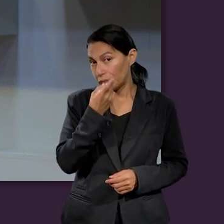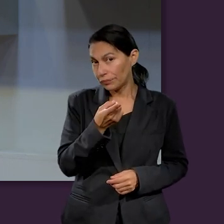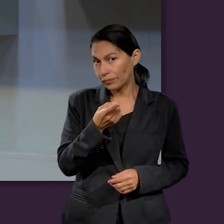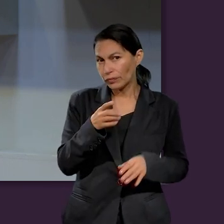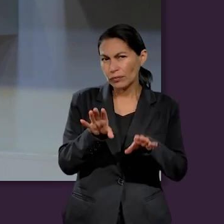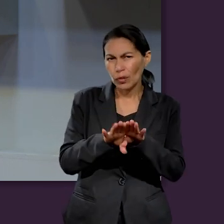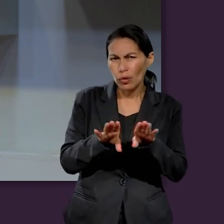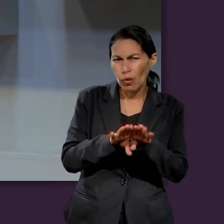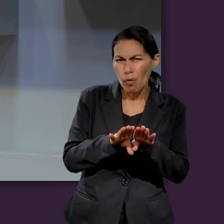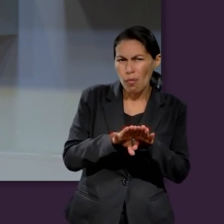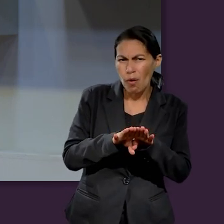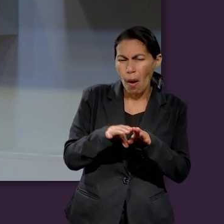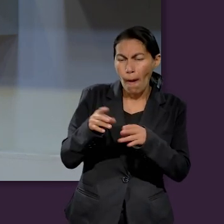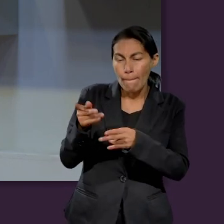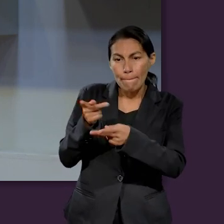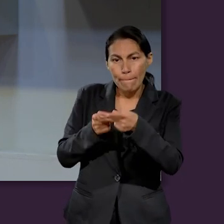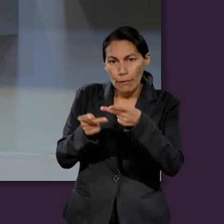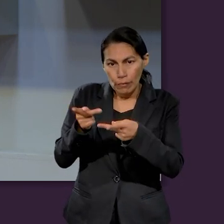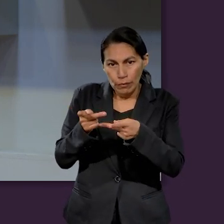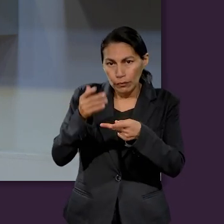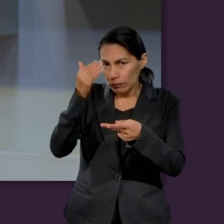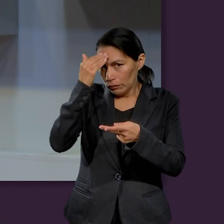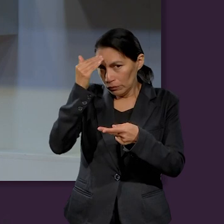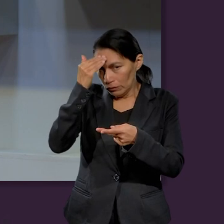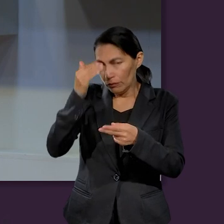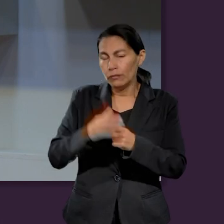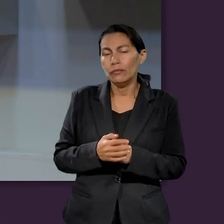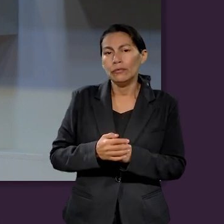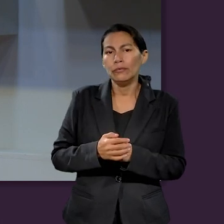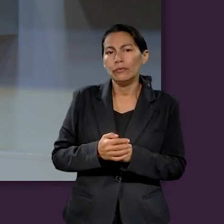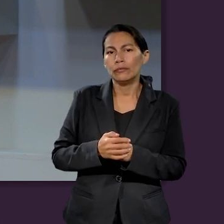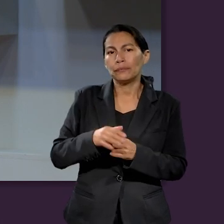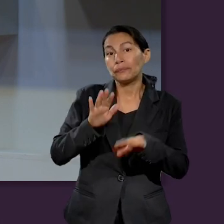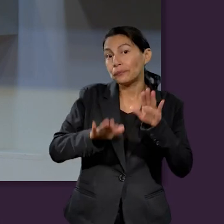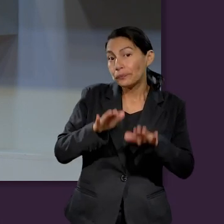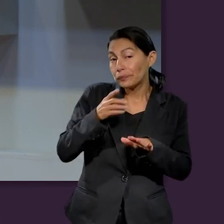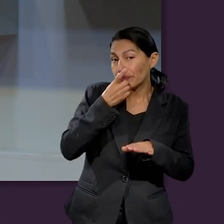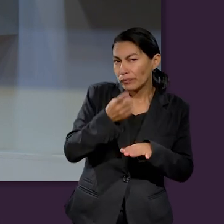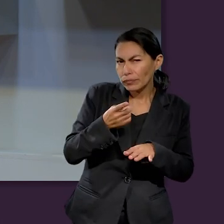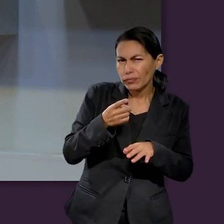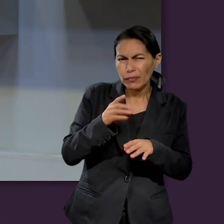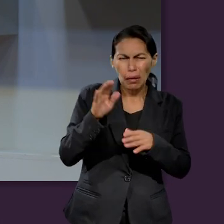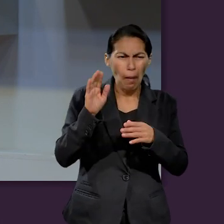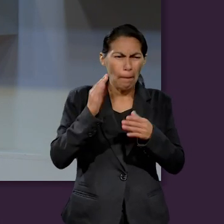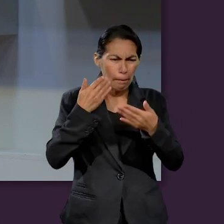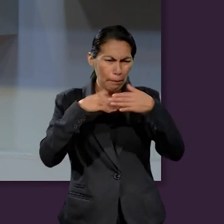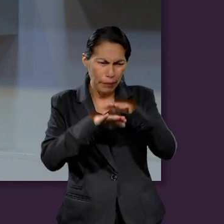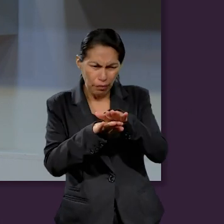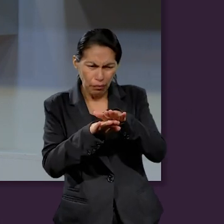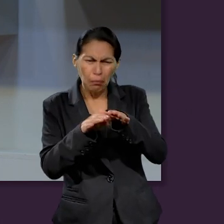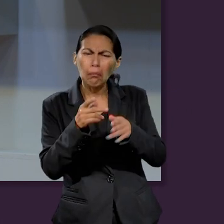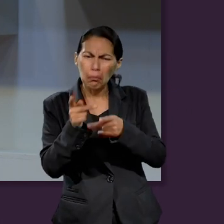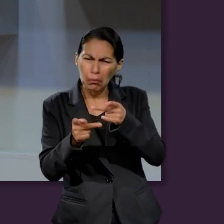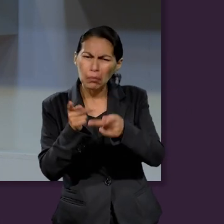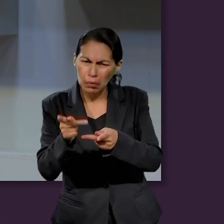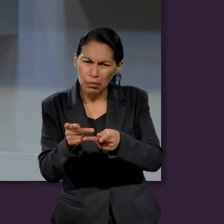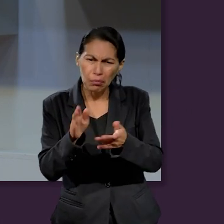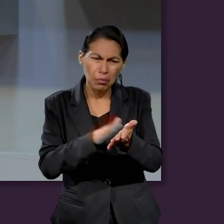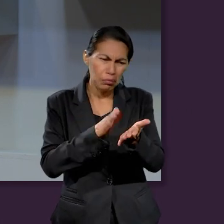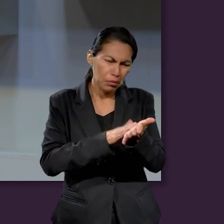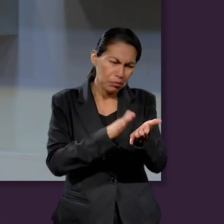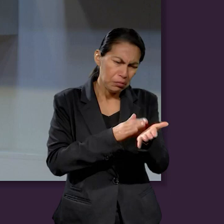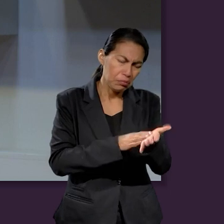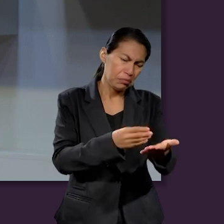que tú mencionaste tiene que ver con conocer el tipo de préstamo, ¿no? Porque a veces decimos el banco, no, yo sí te lo presto y te pido una